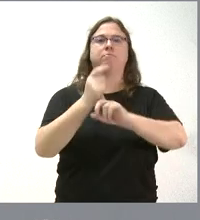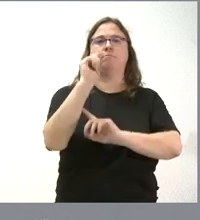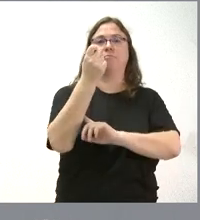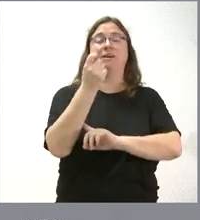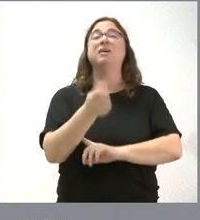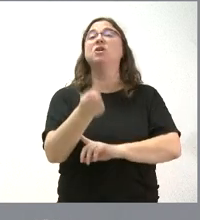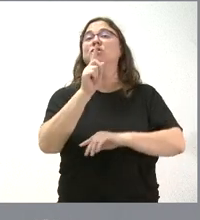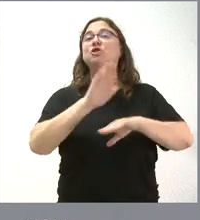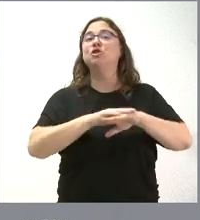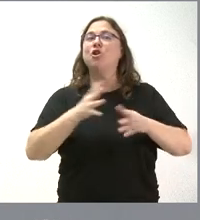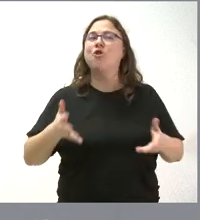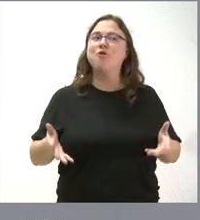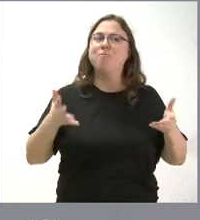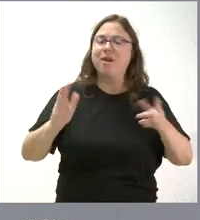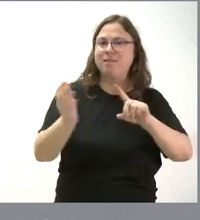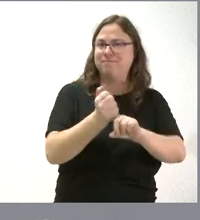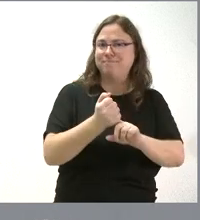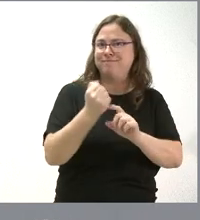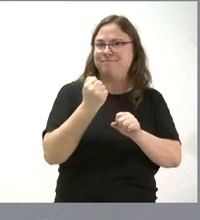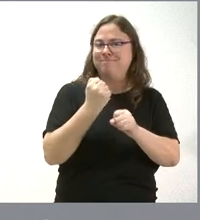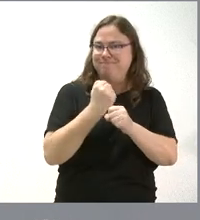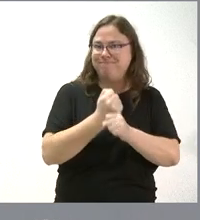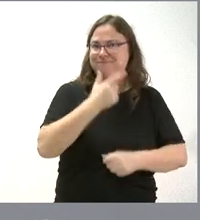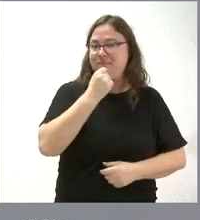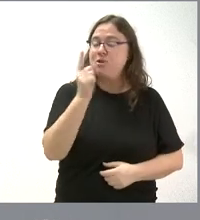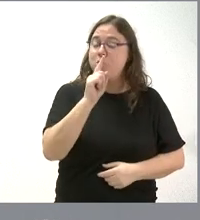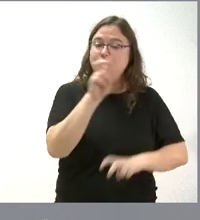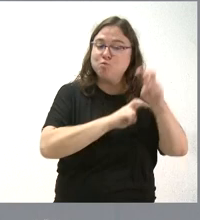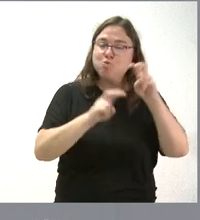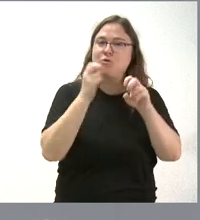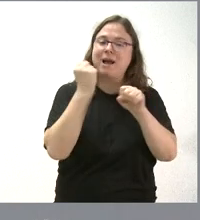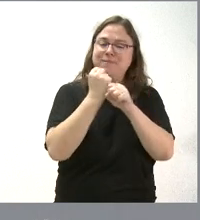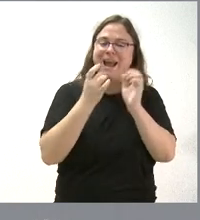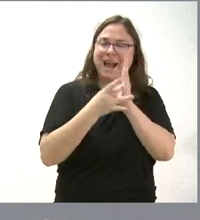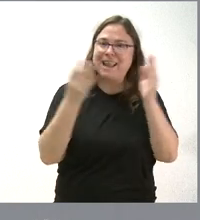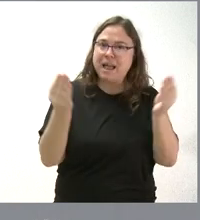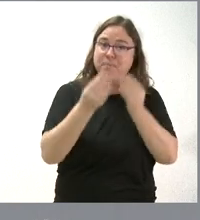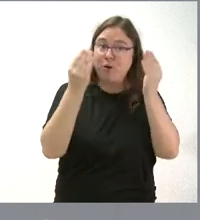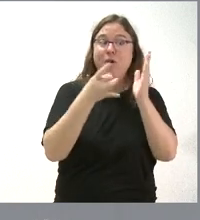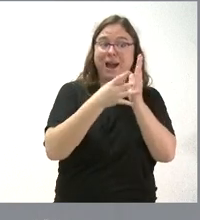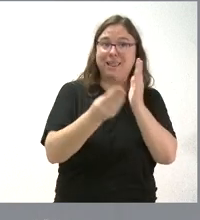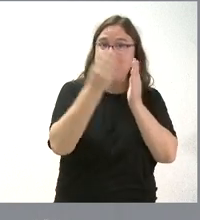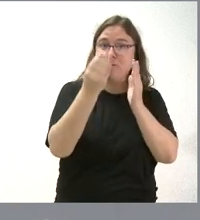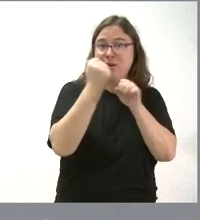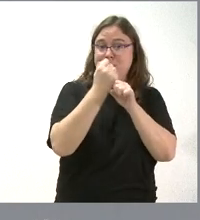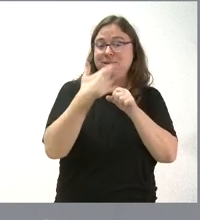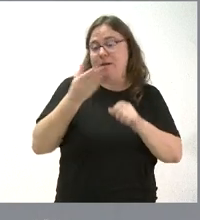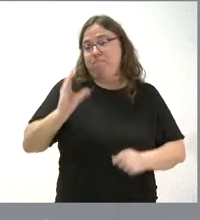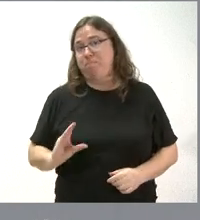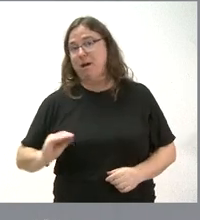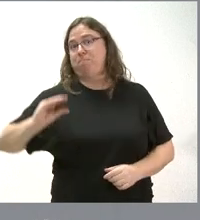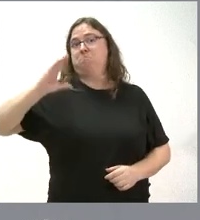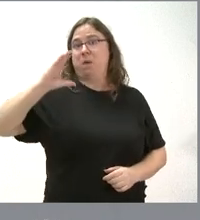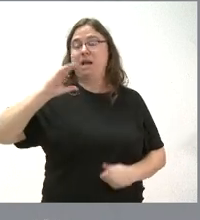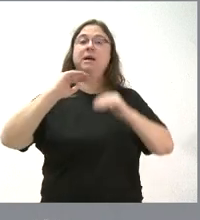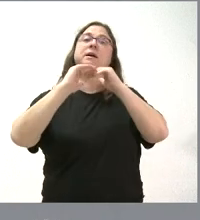tener capacidad de emplearse, como les digo, sino para que este empleo sea un empleo de más calidad y más calidad que sea más retribuido, que tenga más estabilidad en el